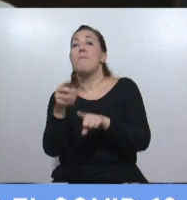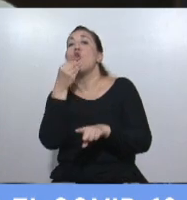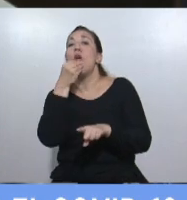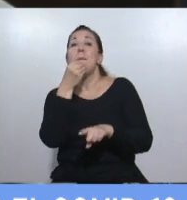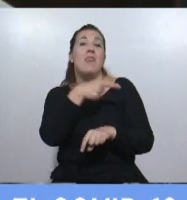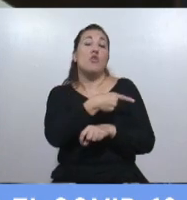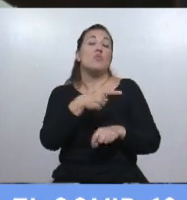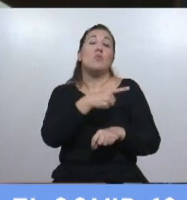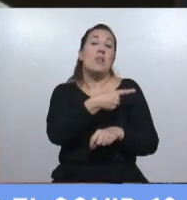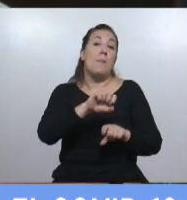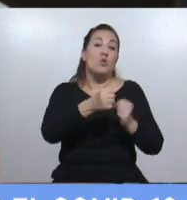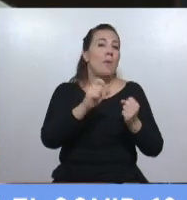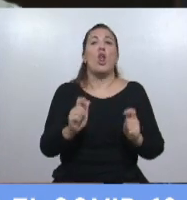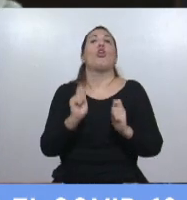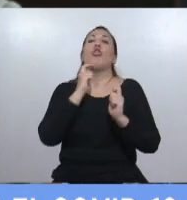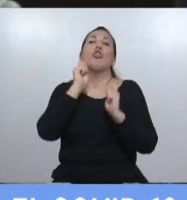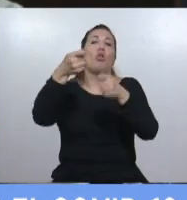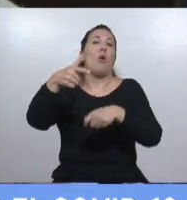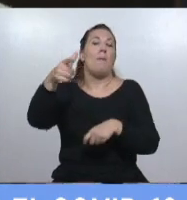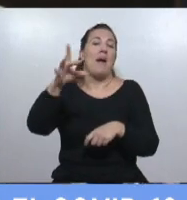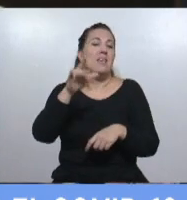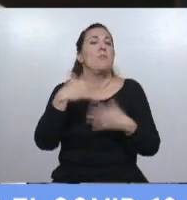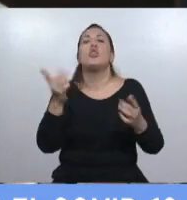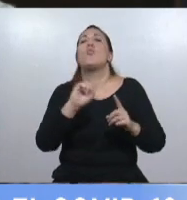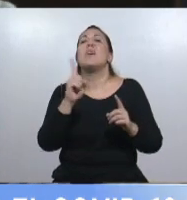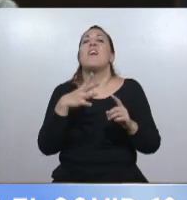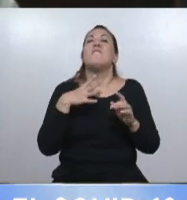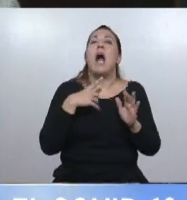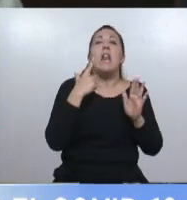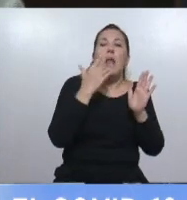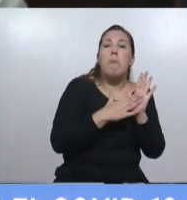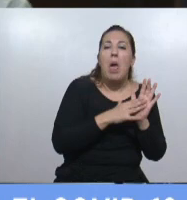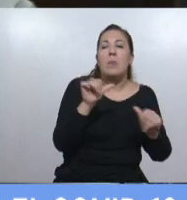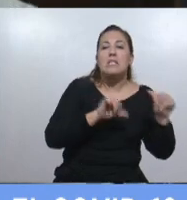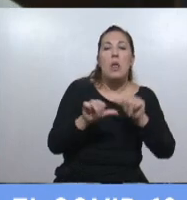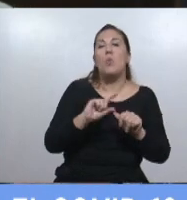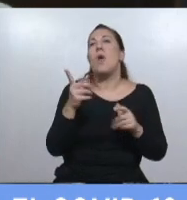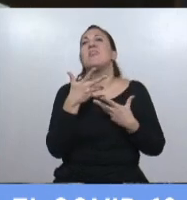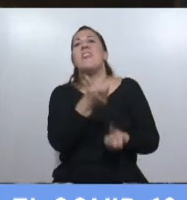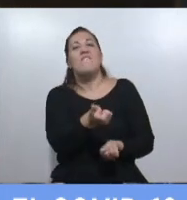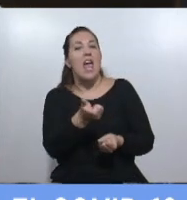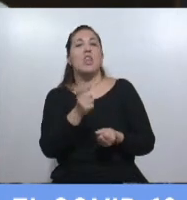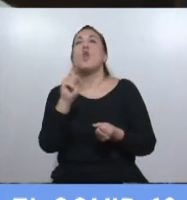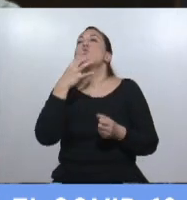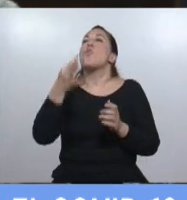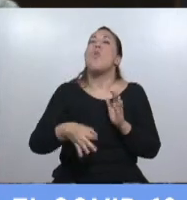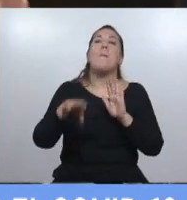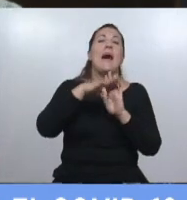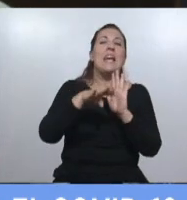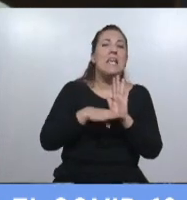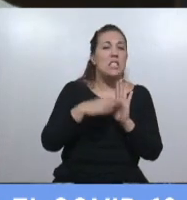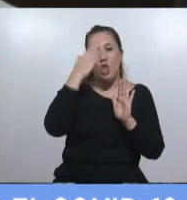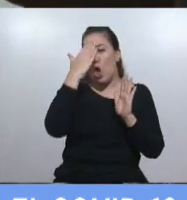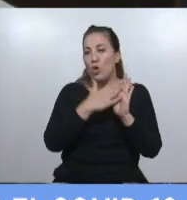la falta de evidencia científica no es la defensa la educación pública no es que no se cumplan los requisitos constitucionales